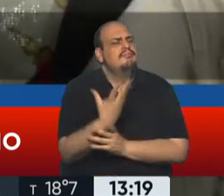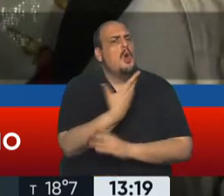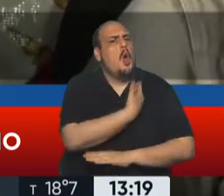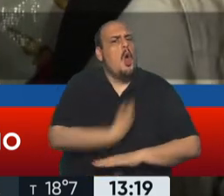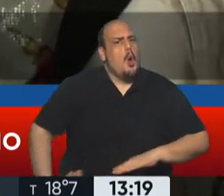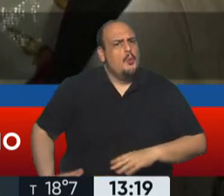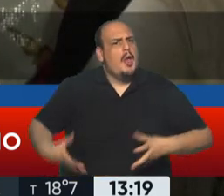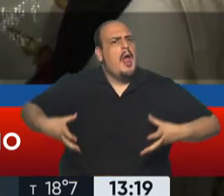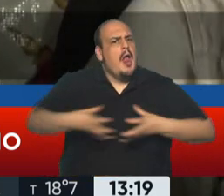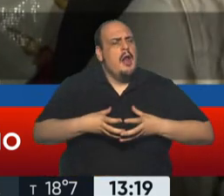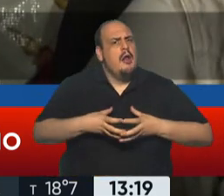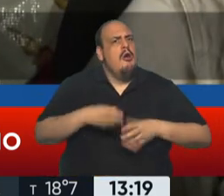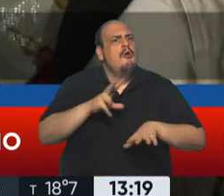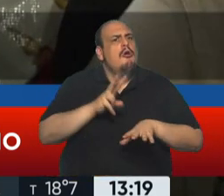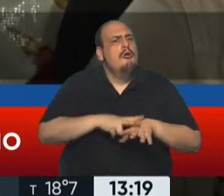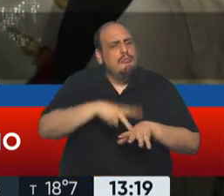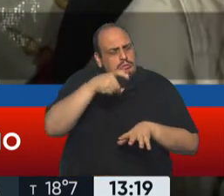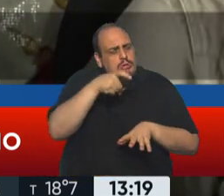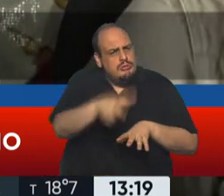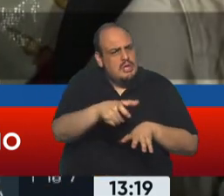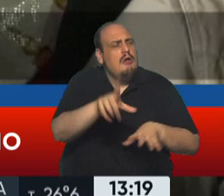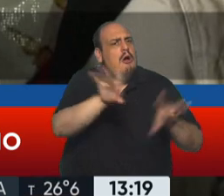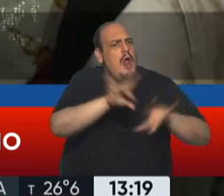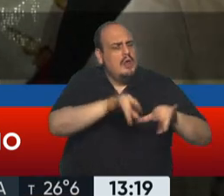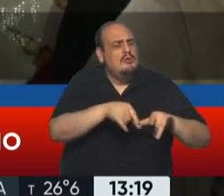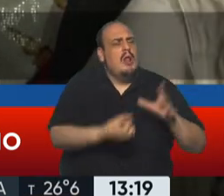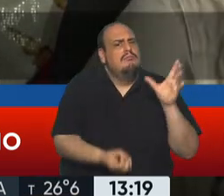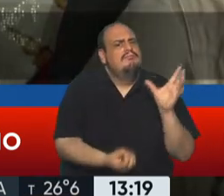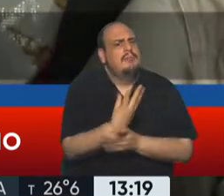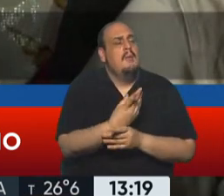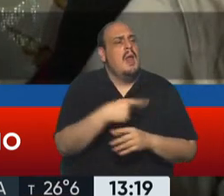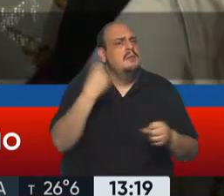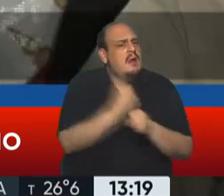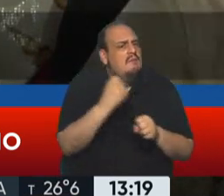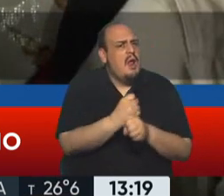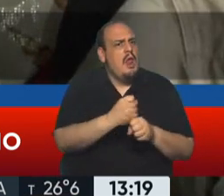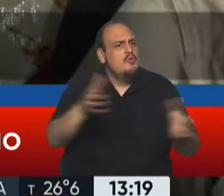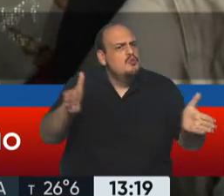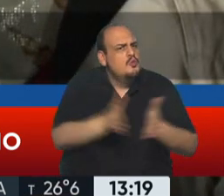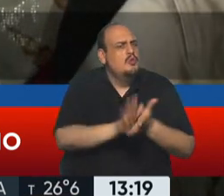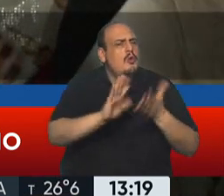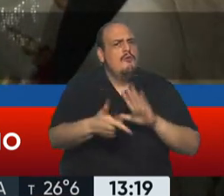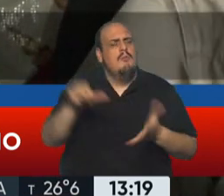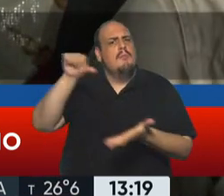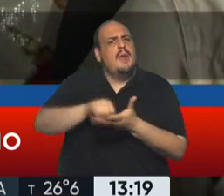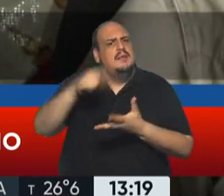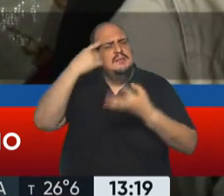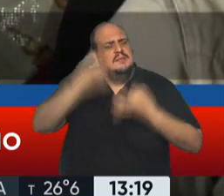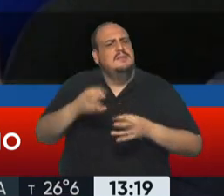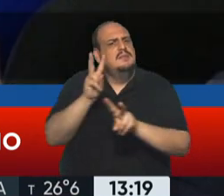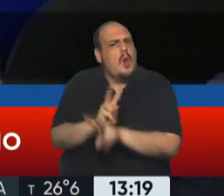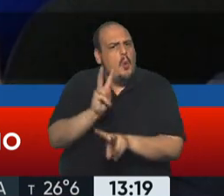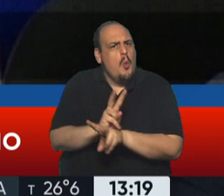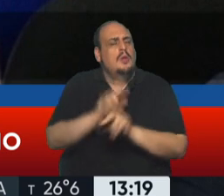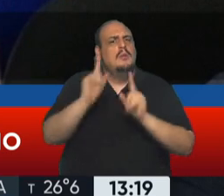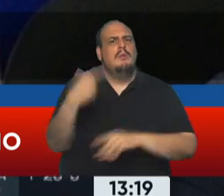nos hace un juntos para hacer un consejo electoral, nos hace un acuerdo para hacer seguridad en el país, nos hace un acuerdo para hacer una conferencia nacional.